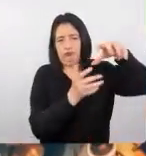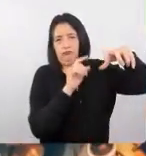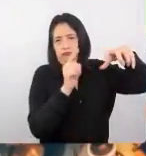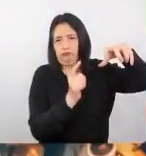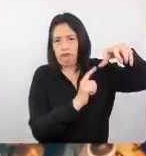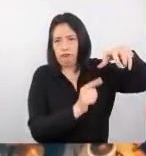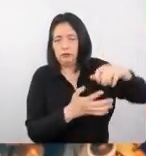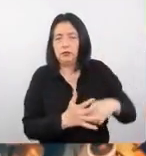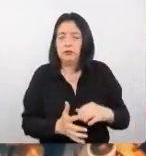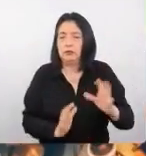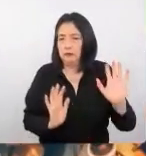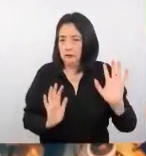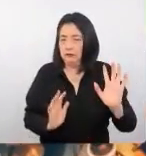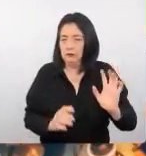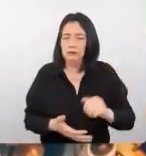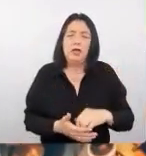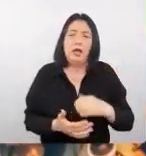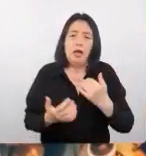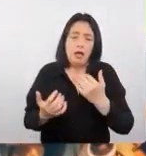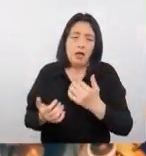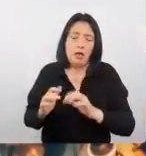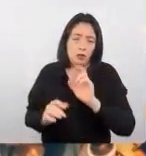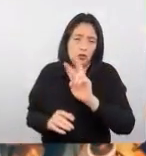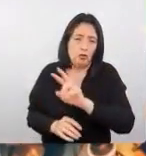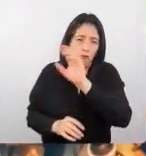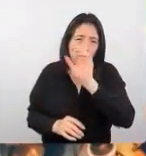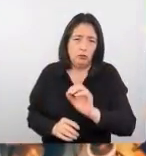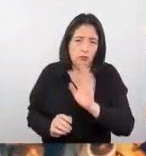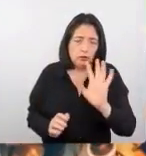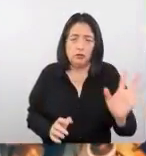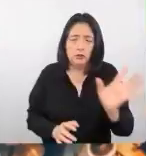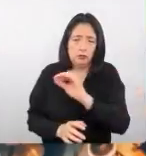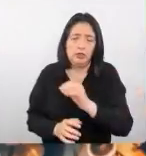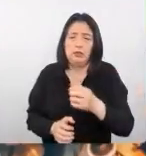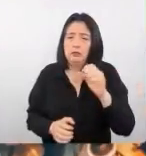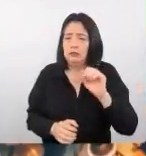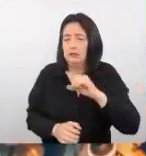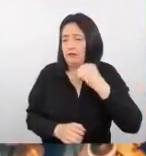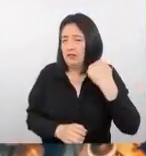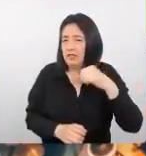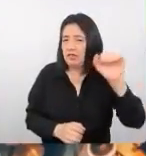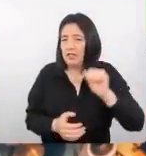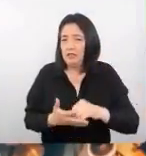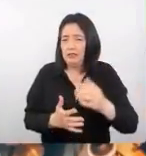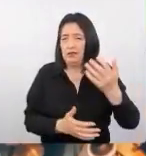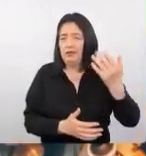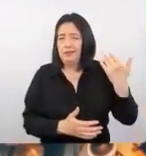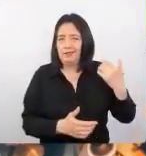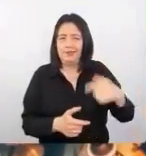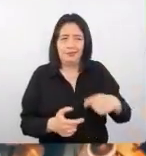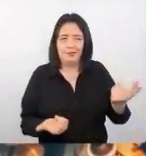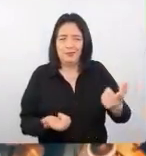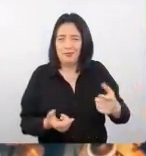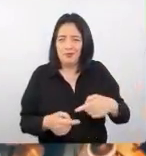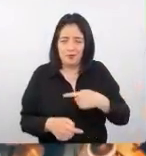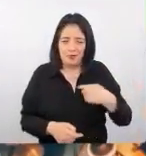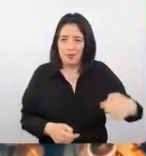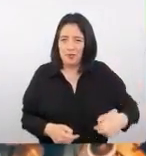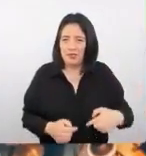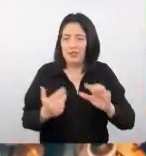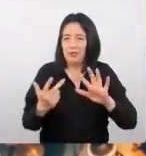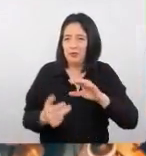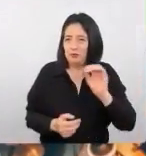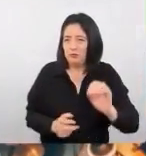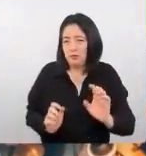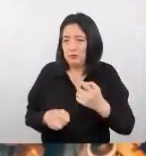nivel mundial estamos llegando solamente al 2% del total de viajes a diferencia como teníamos con China que estábamos llegando al 8%